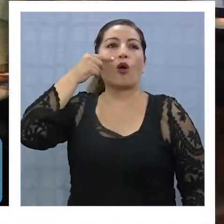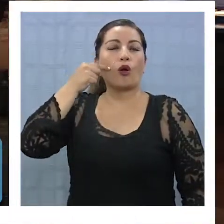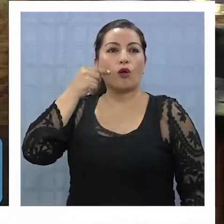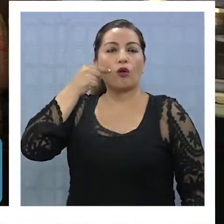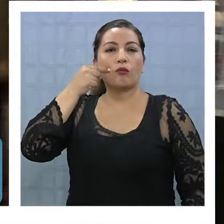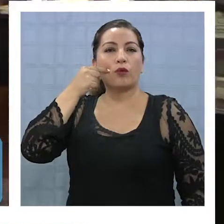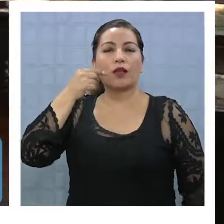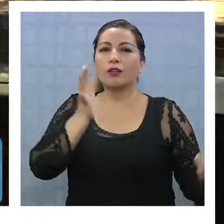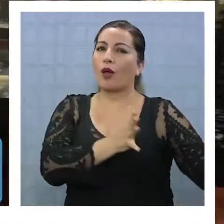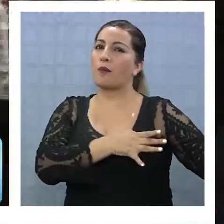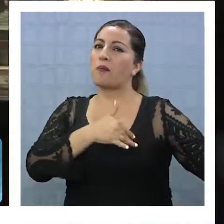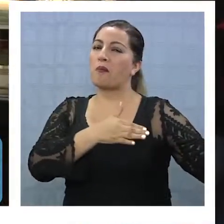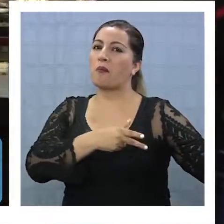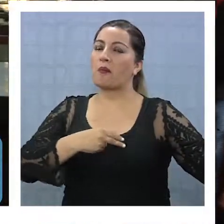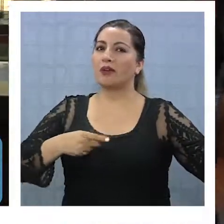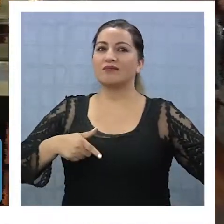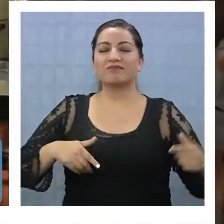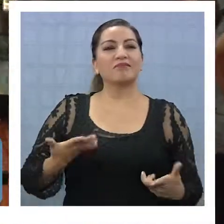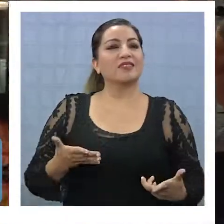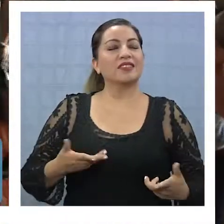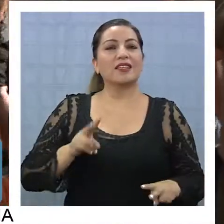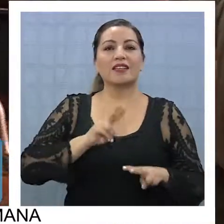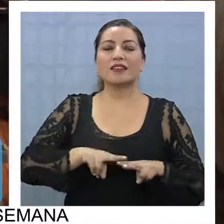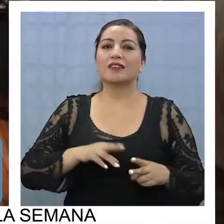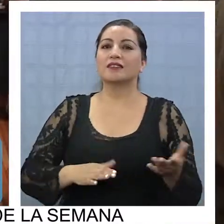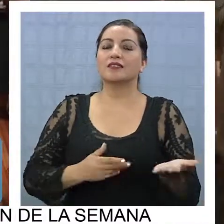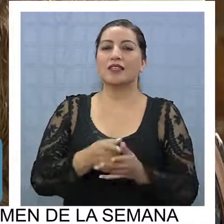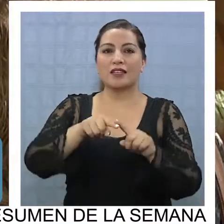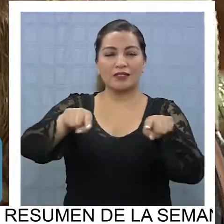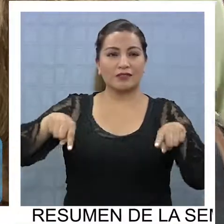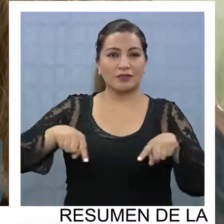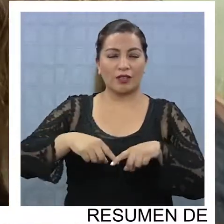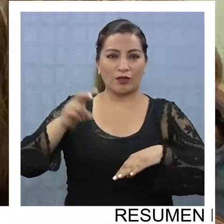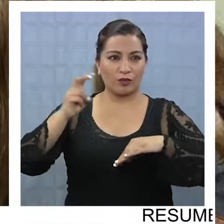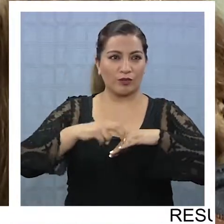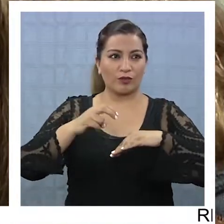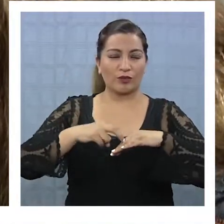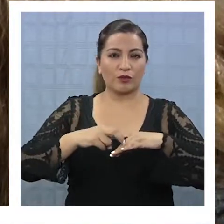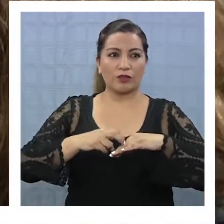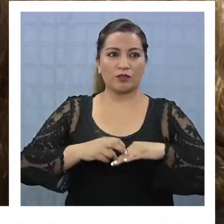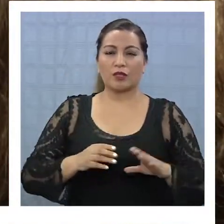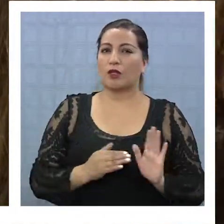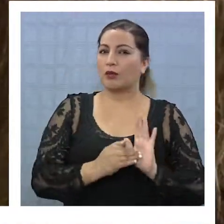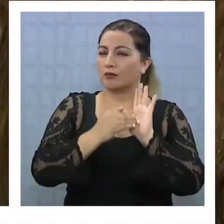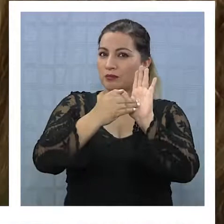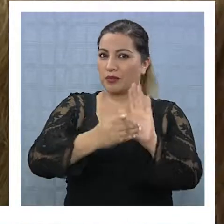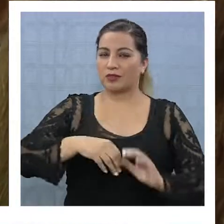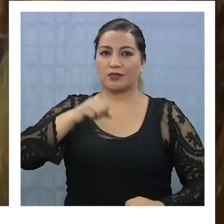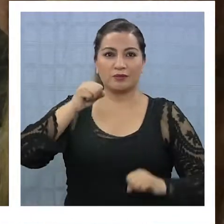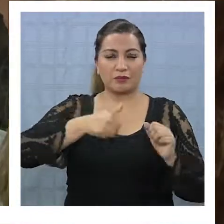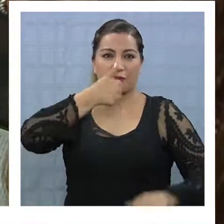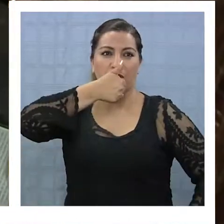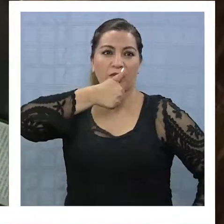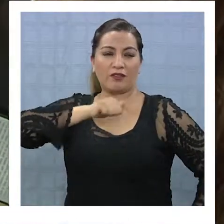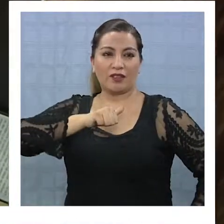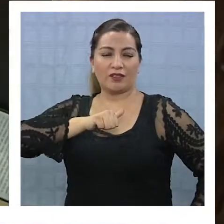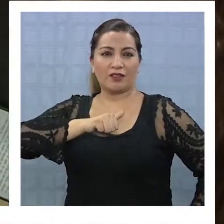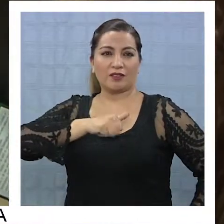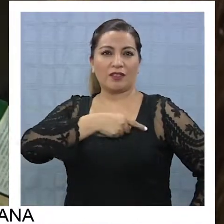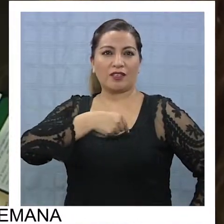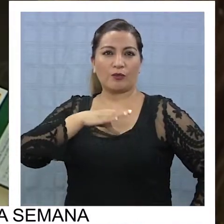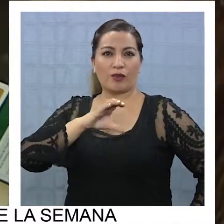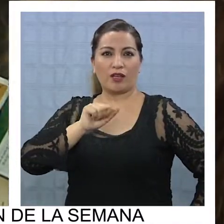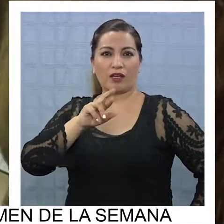hombre y el poeta, que se inauguró en la sala Coyahuasi y que comprende a la colección privada del empresario Carlos